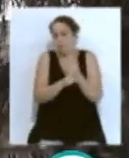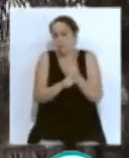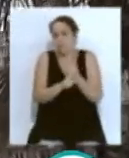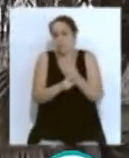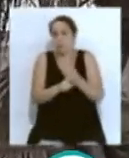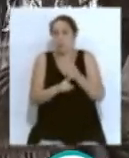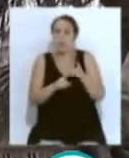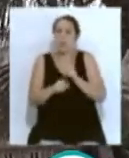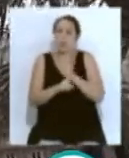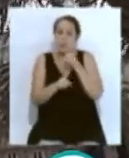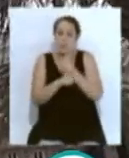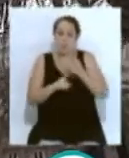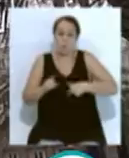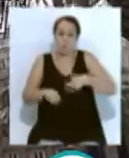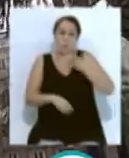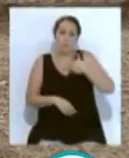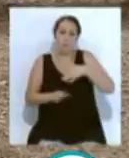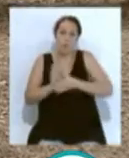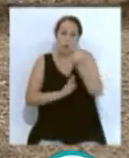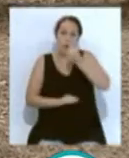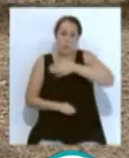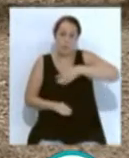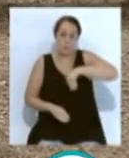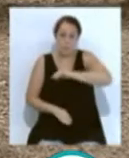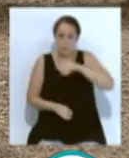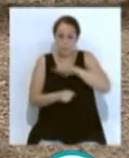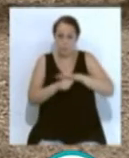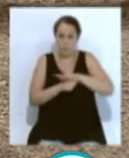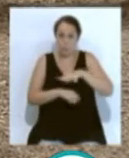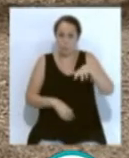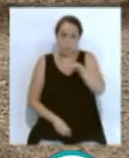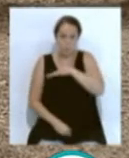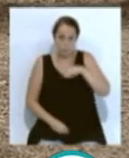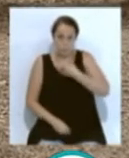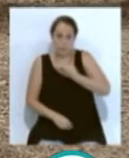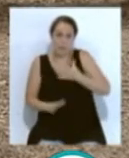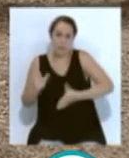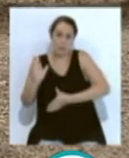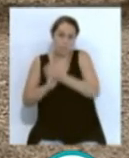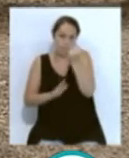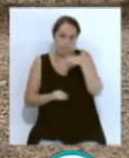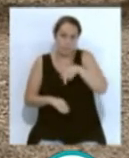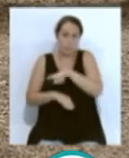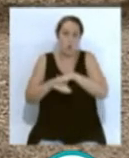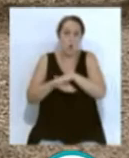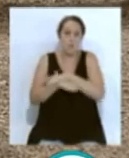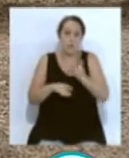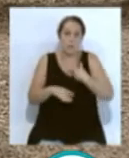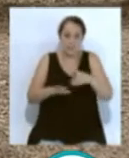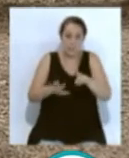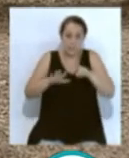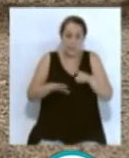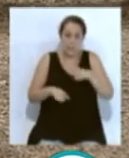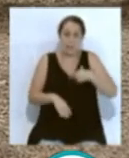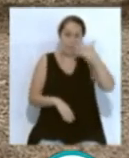y la Federación Española de Municipios y Provincias. Un total de 22 capitales de provincia, entre las que figuran seis de las ciudades más